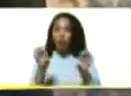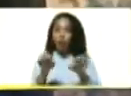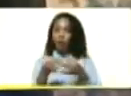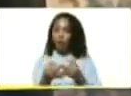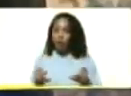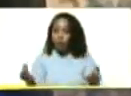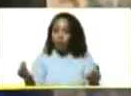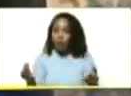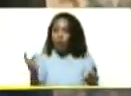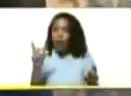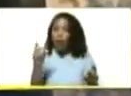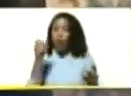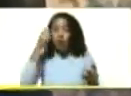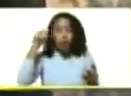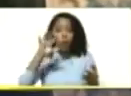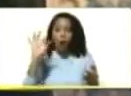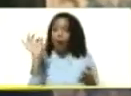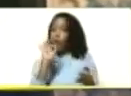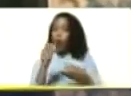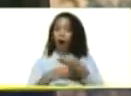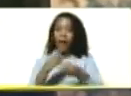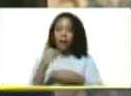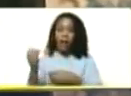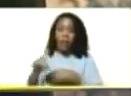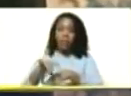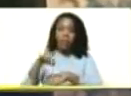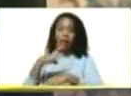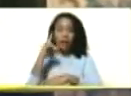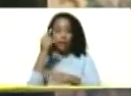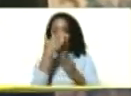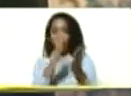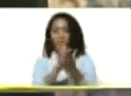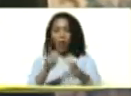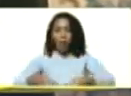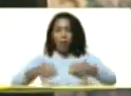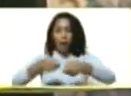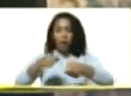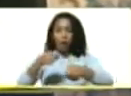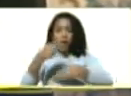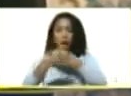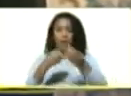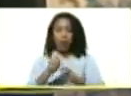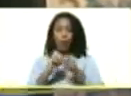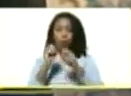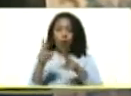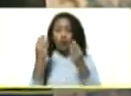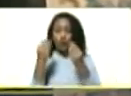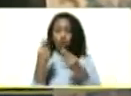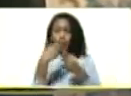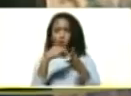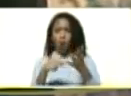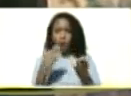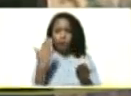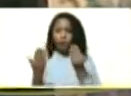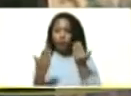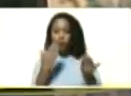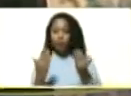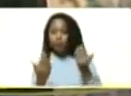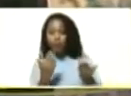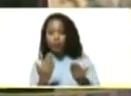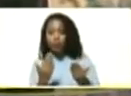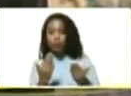un pueblo que no se deja especular, un pueblo que está frente a un mercado que da muchas opciones para comparar precios, para